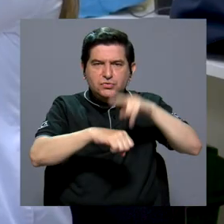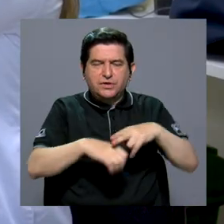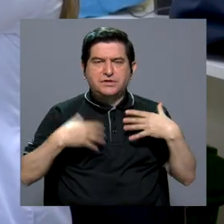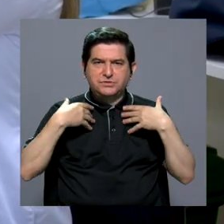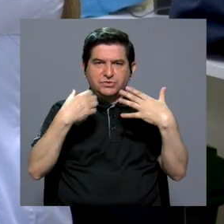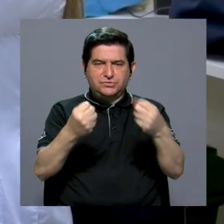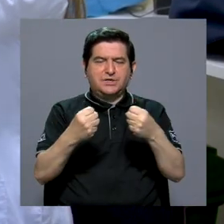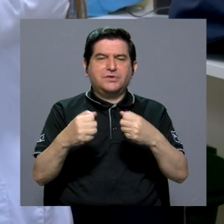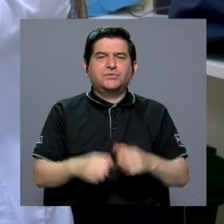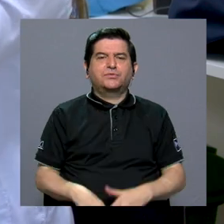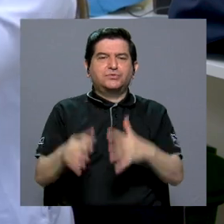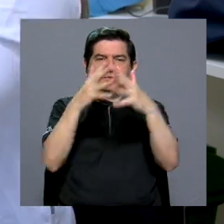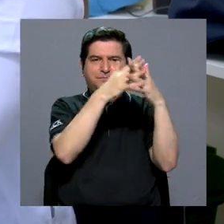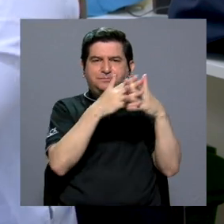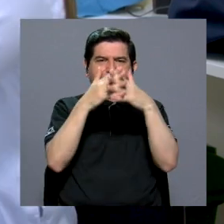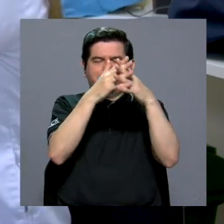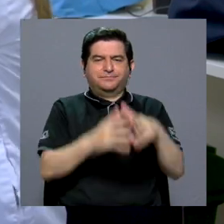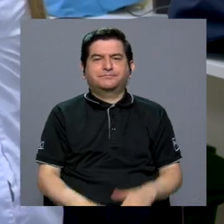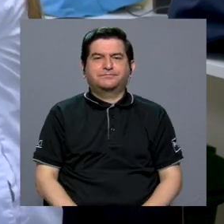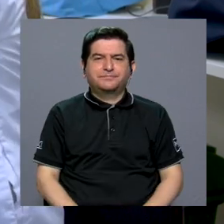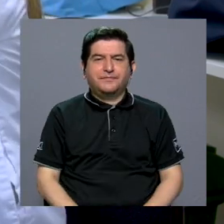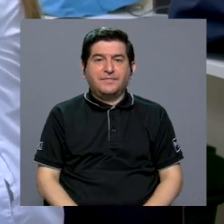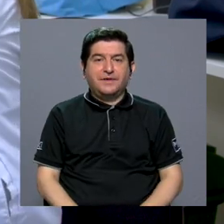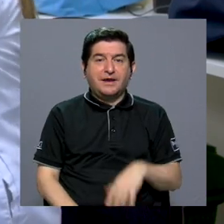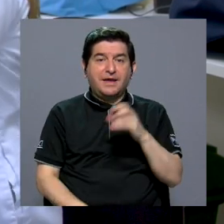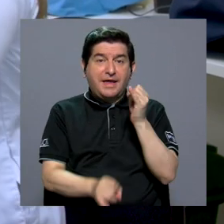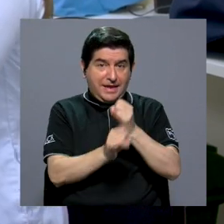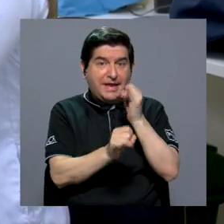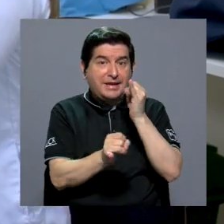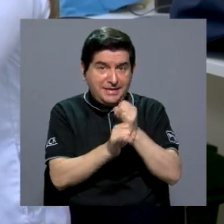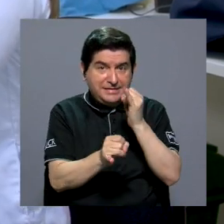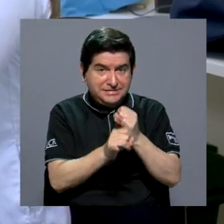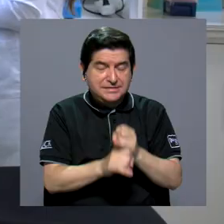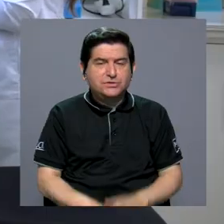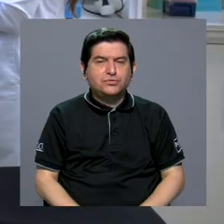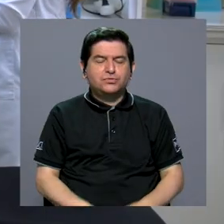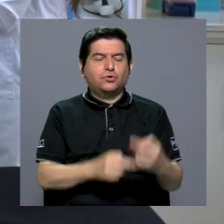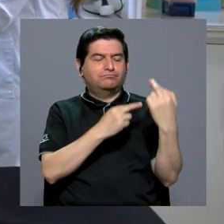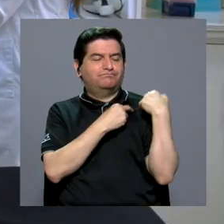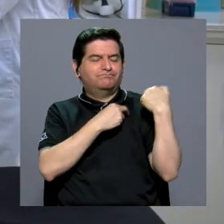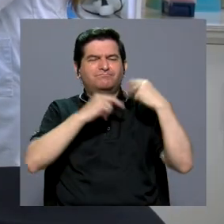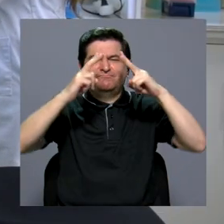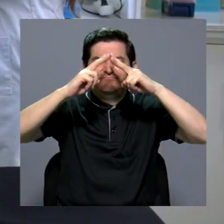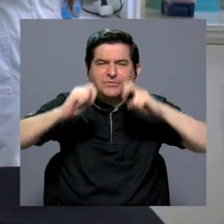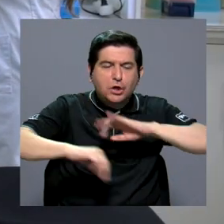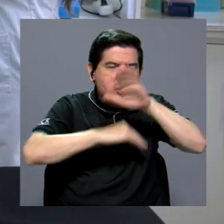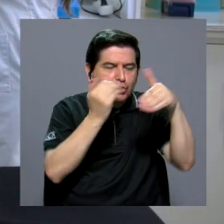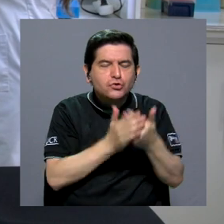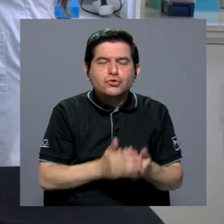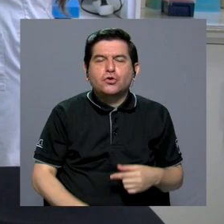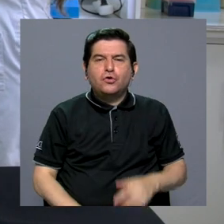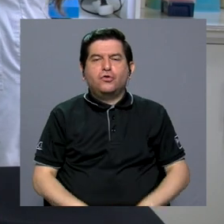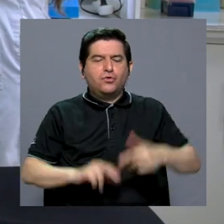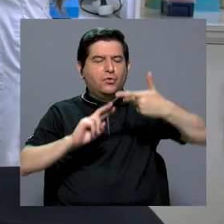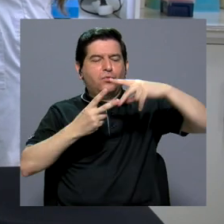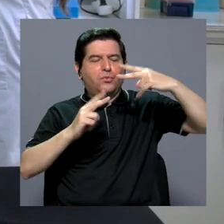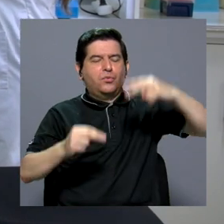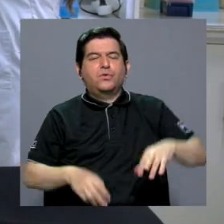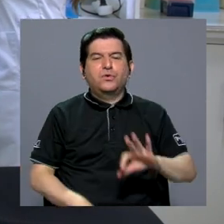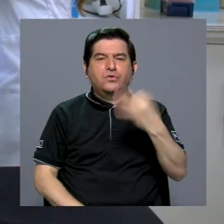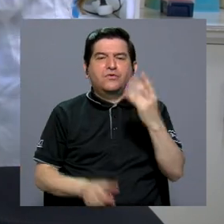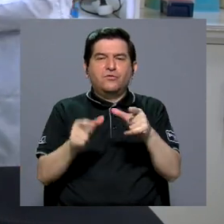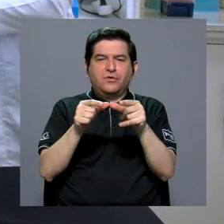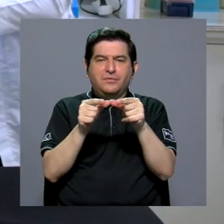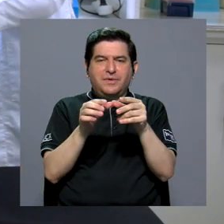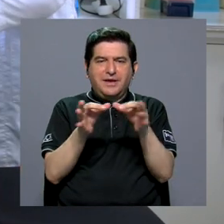Instituto Nacional de Salud de los Estados Unidos, por lo que dicho instituto será el encargado de analizar todo el genoma